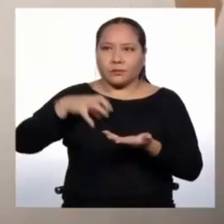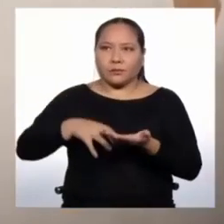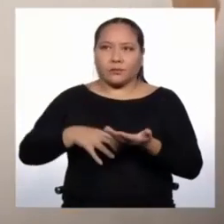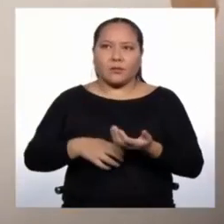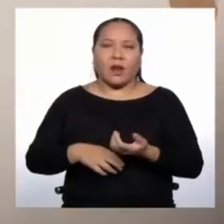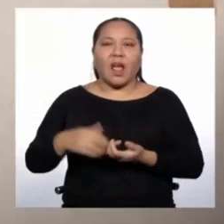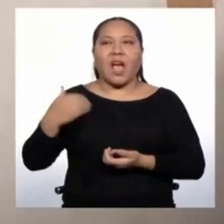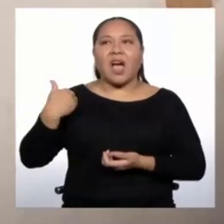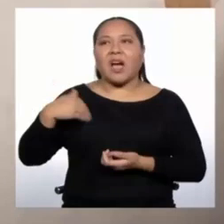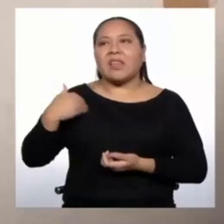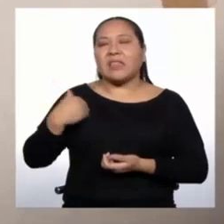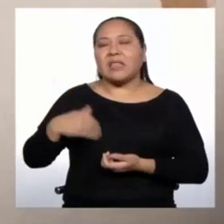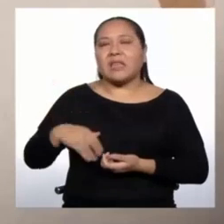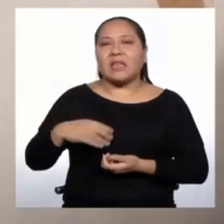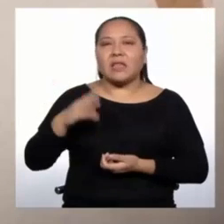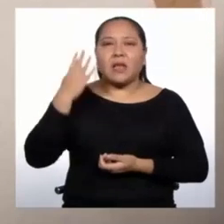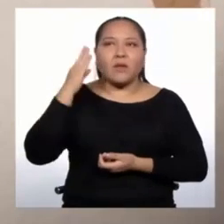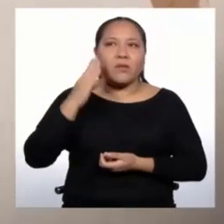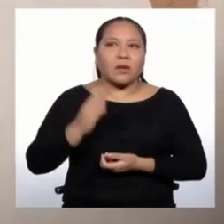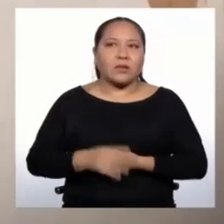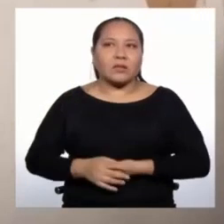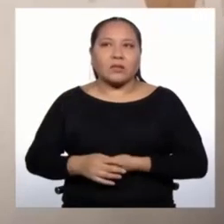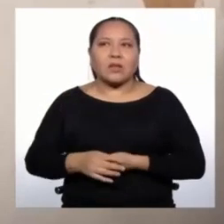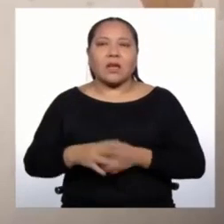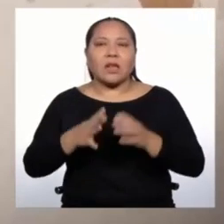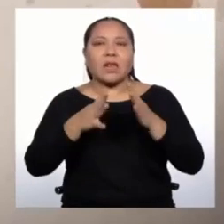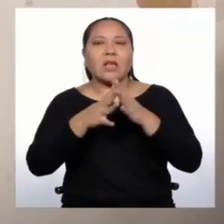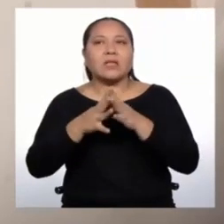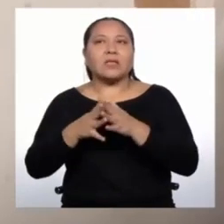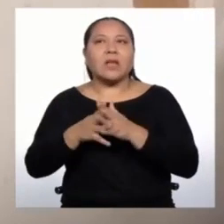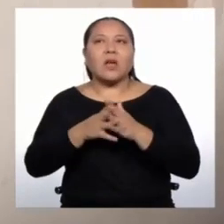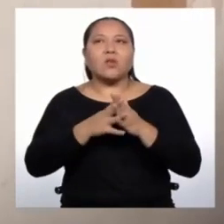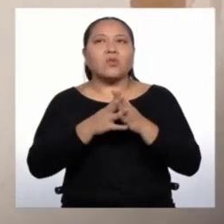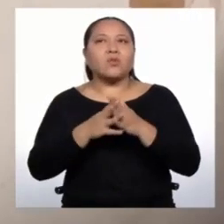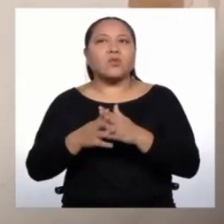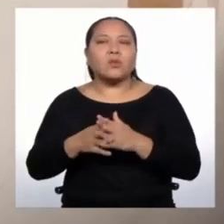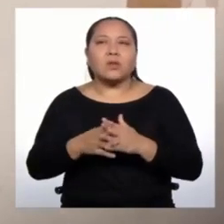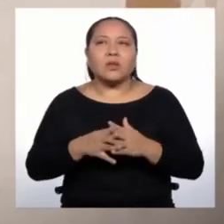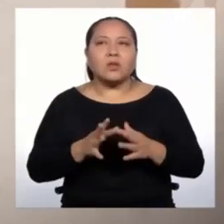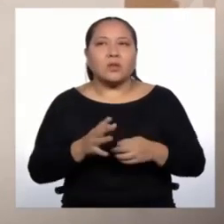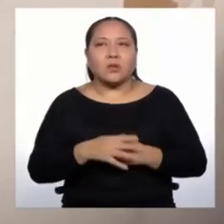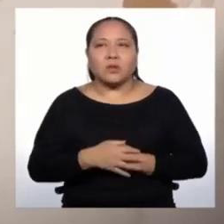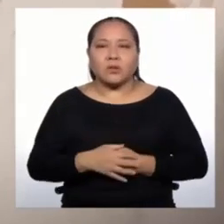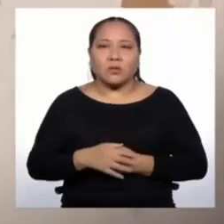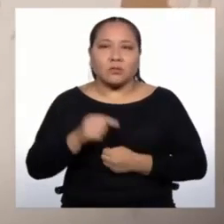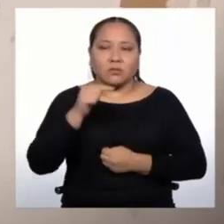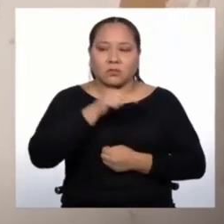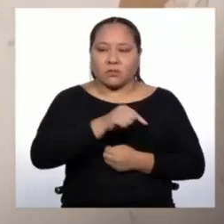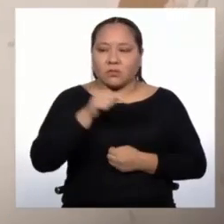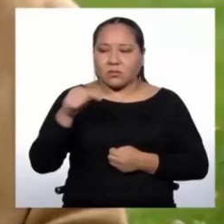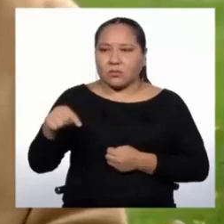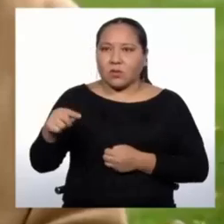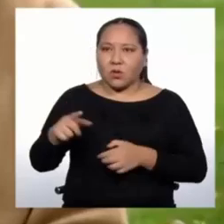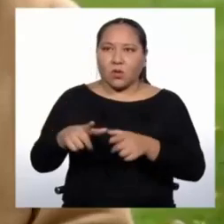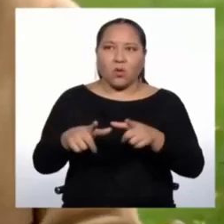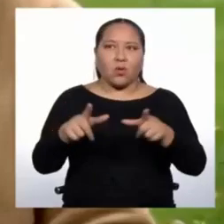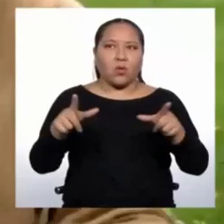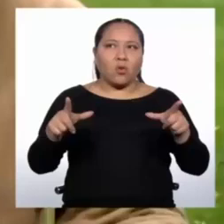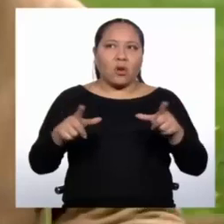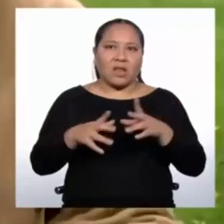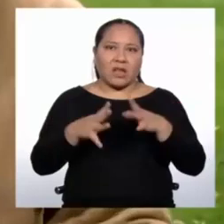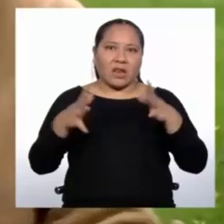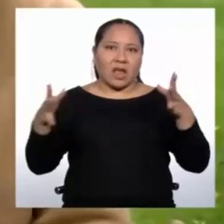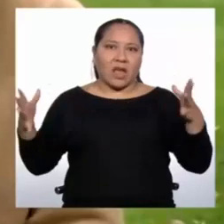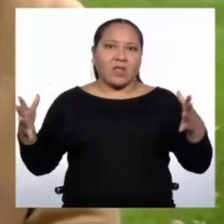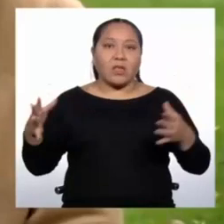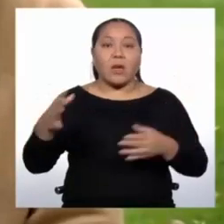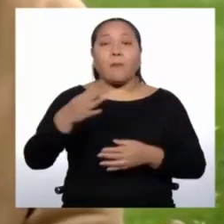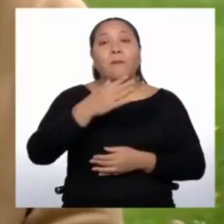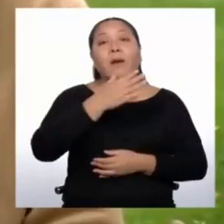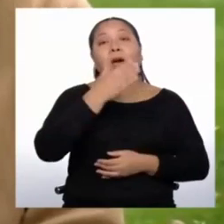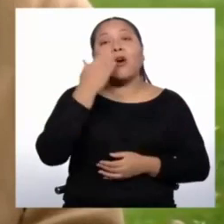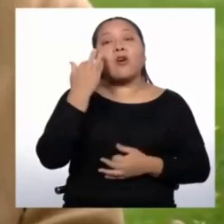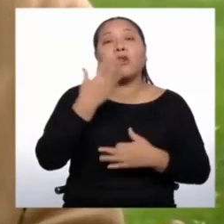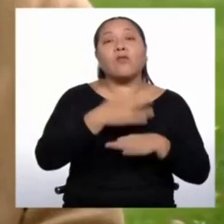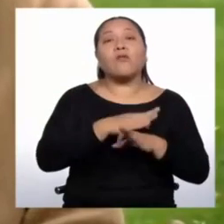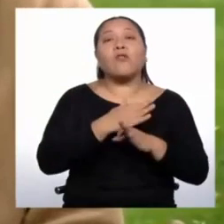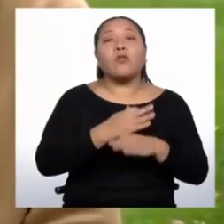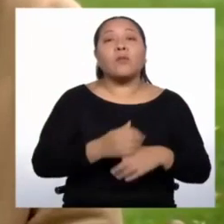Argentina, Brasil, Estados Unidos, ya no digamos que tenían tierras libres, mejores condiciones